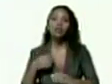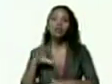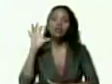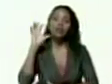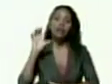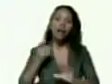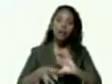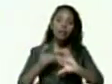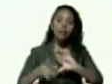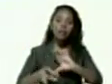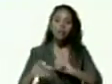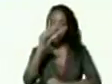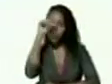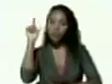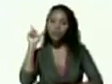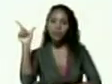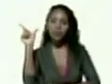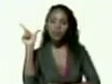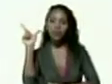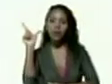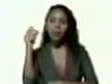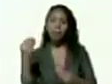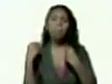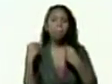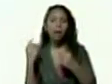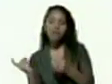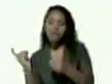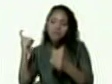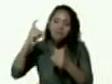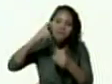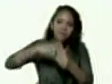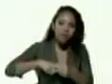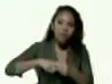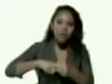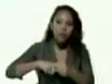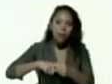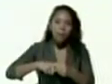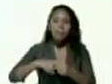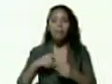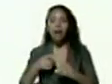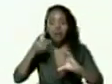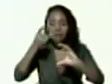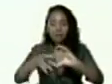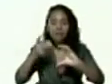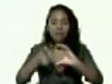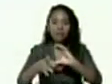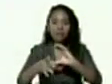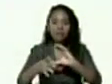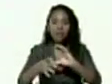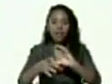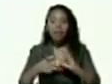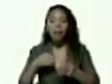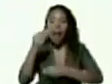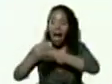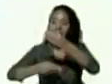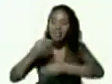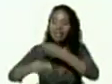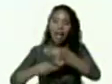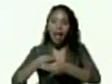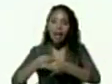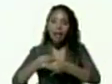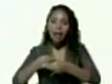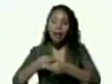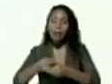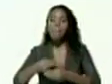Socialista Unido de Venezuela para incorporar para carnetizar y para ser militante del